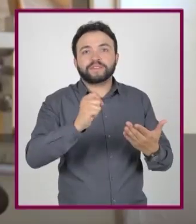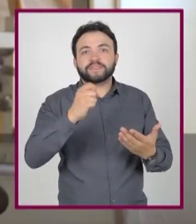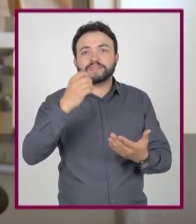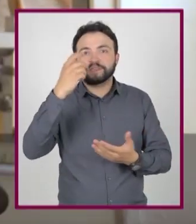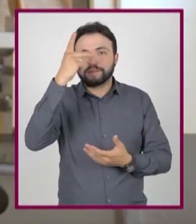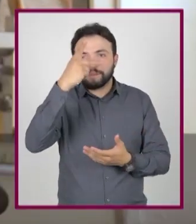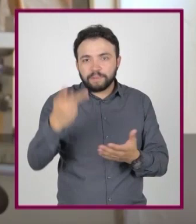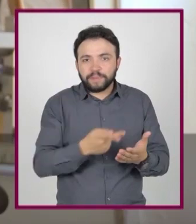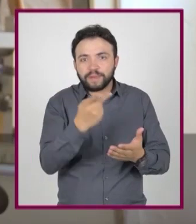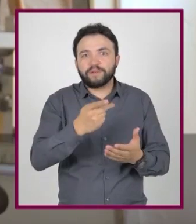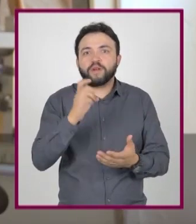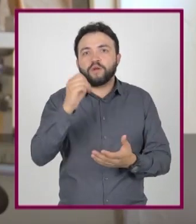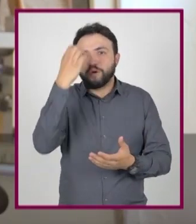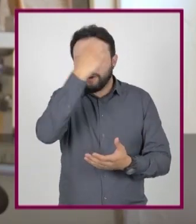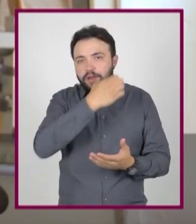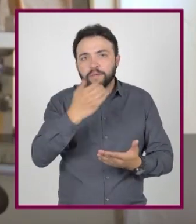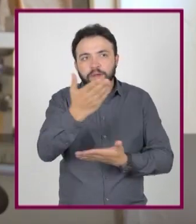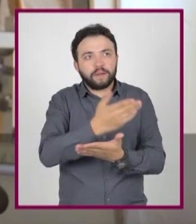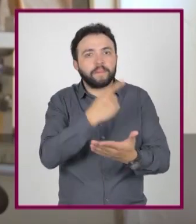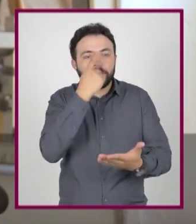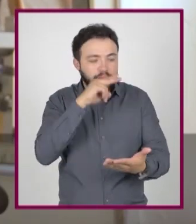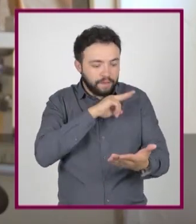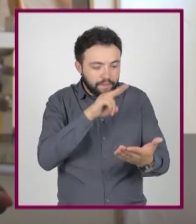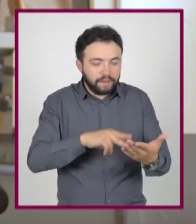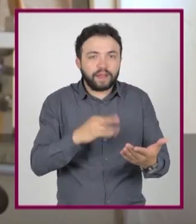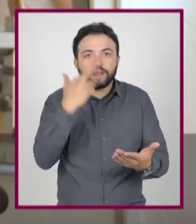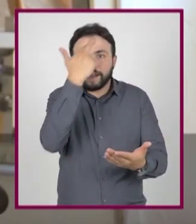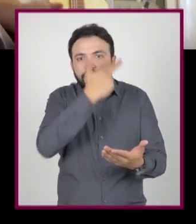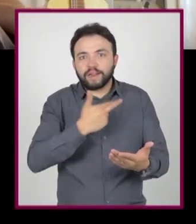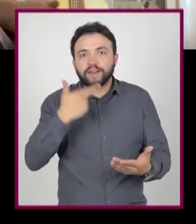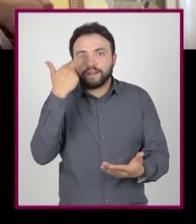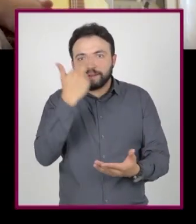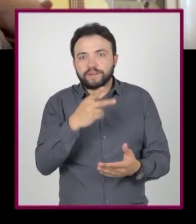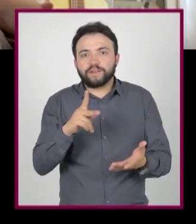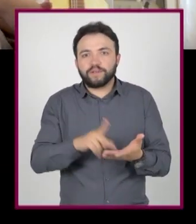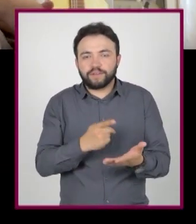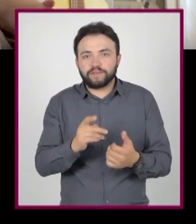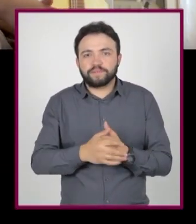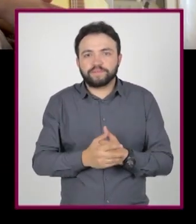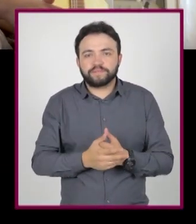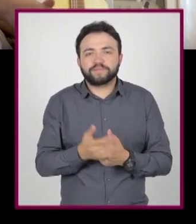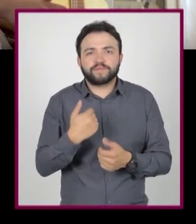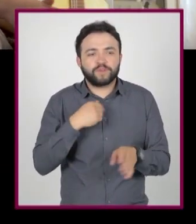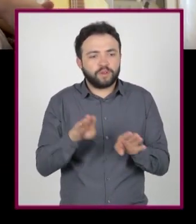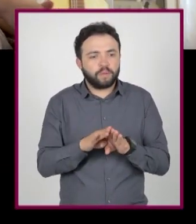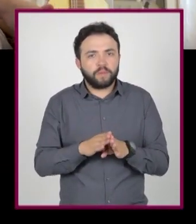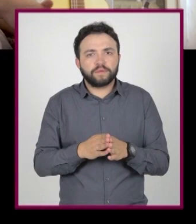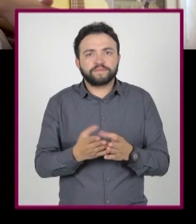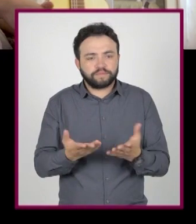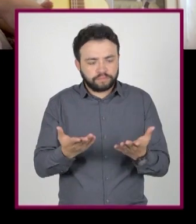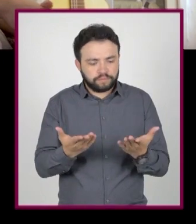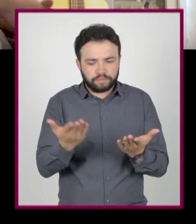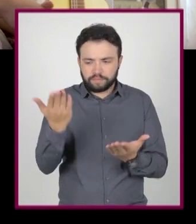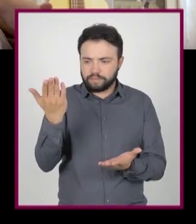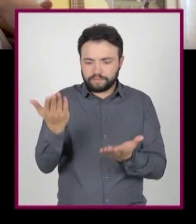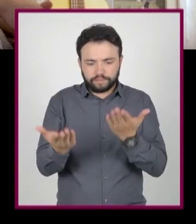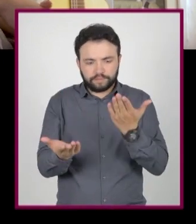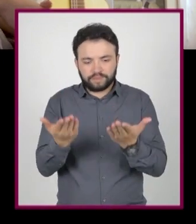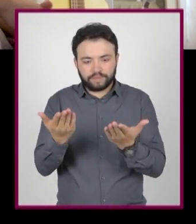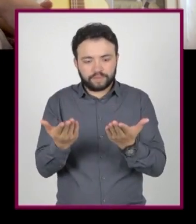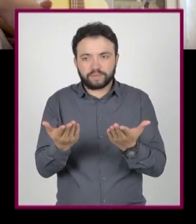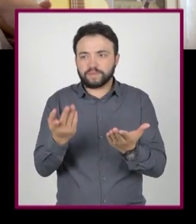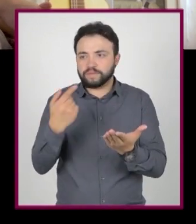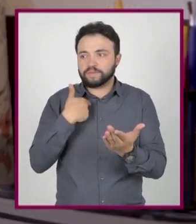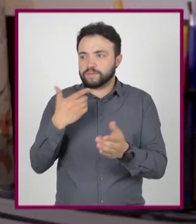Hablar del tema visto en clase también ayuda a revisar la información. Sí. me ha pasado que compara lo visto en clases y me doy cuenta de que